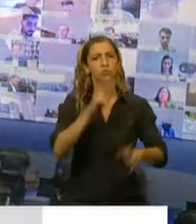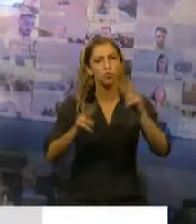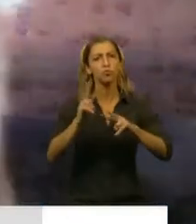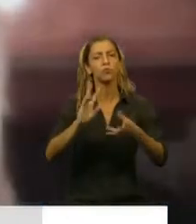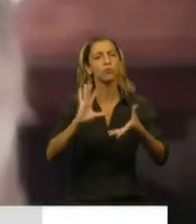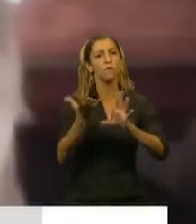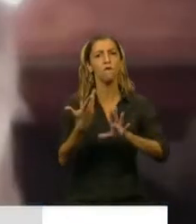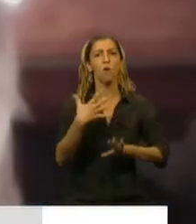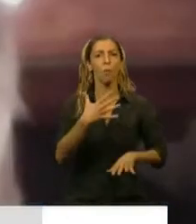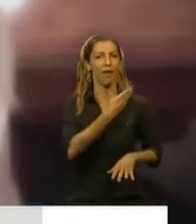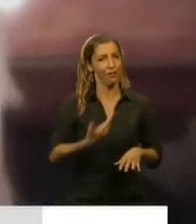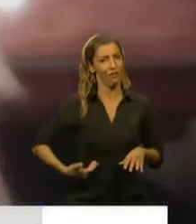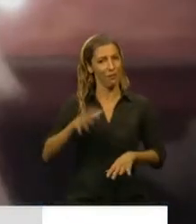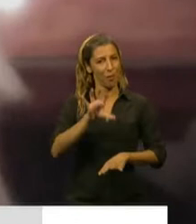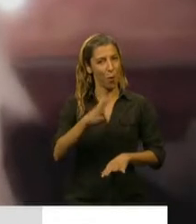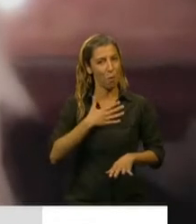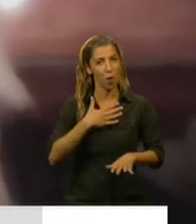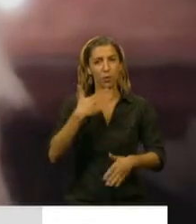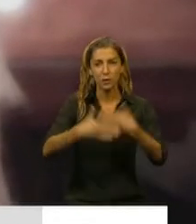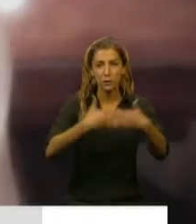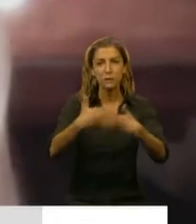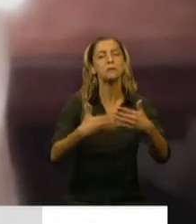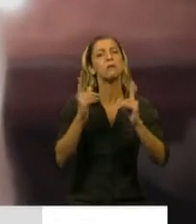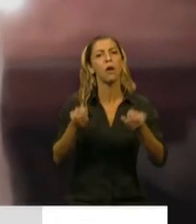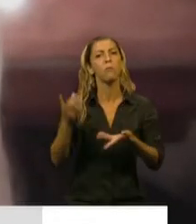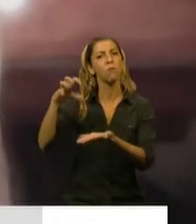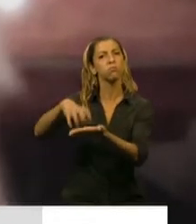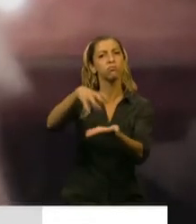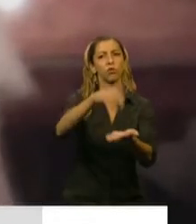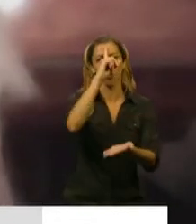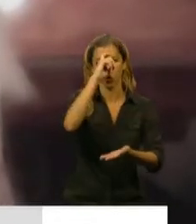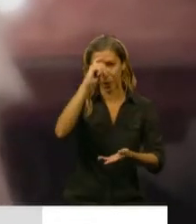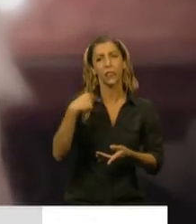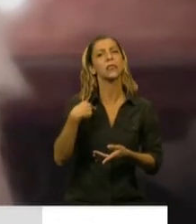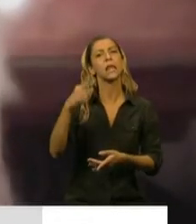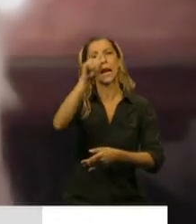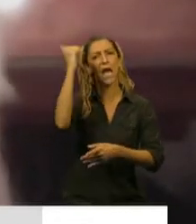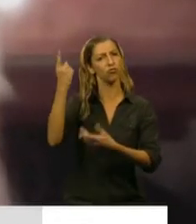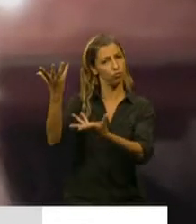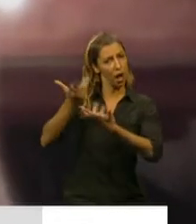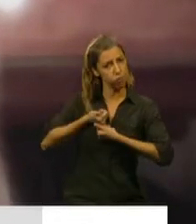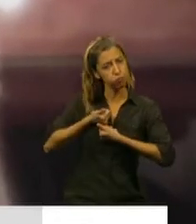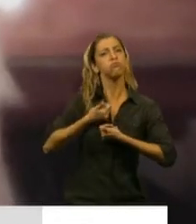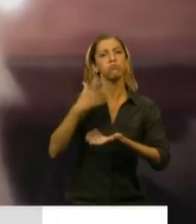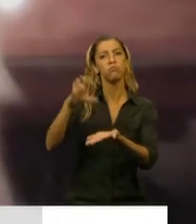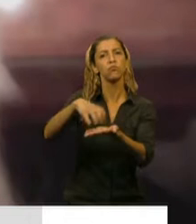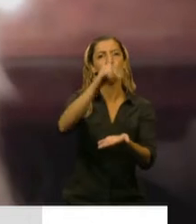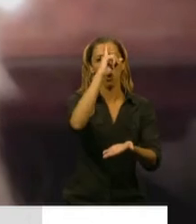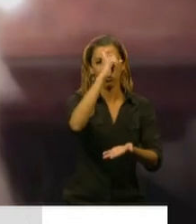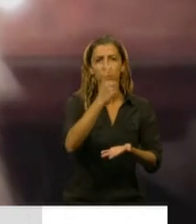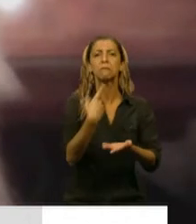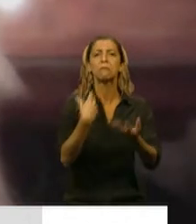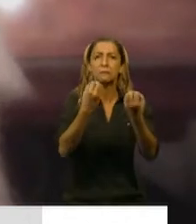se han implementado la readecuación de hospitales, el fortalecimiento del laboratorio central, el trabajo